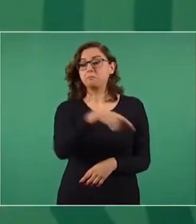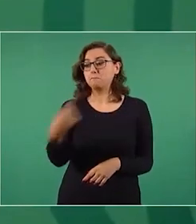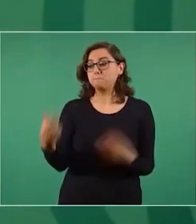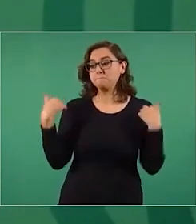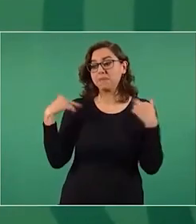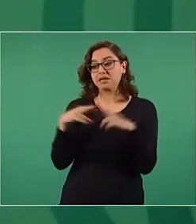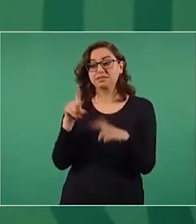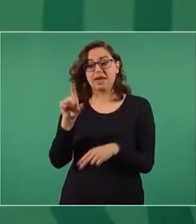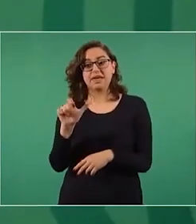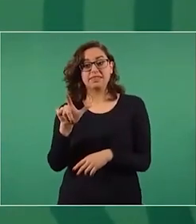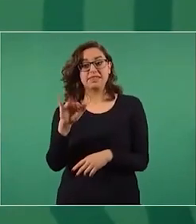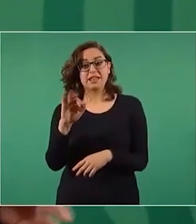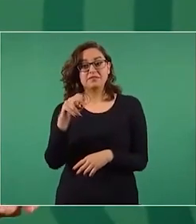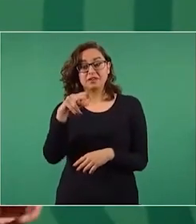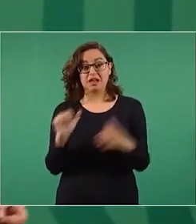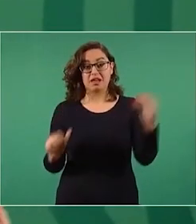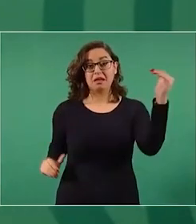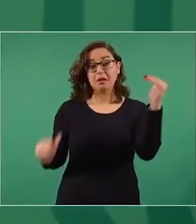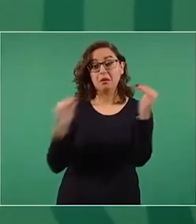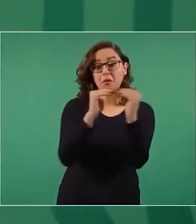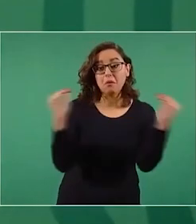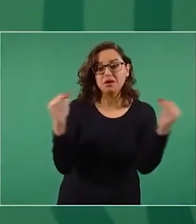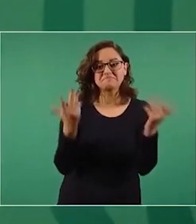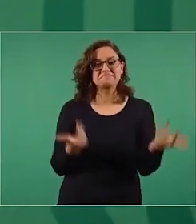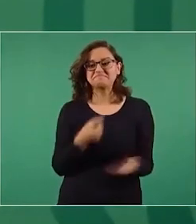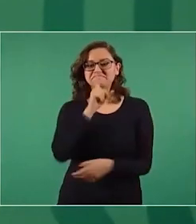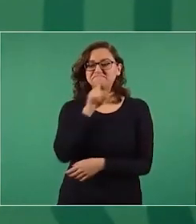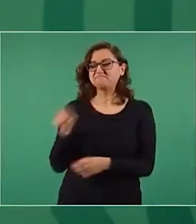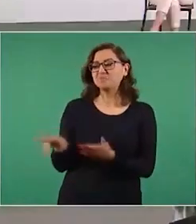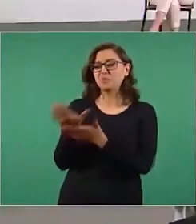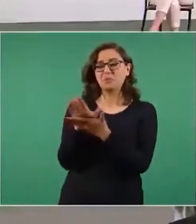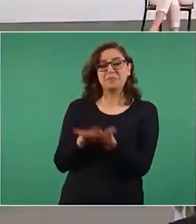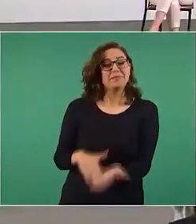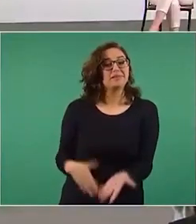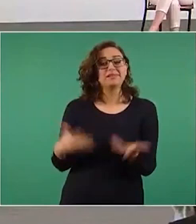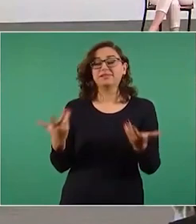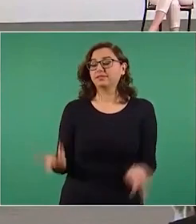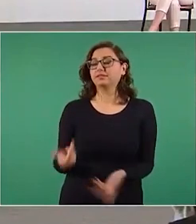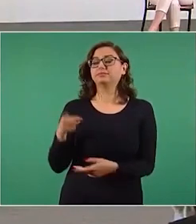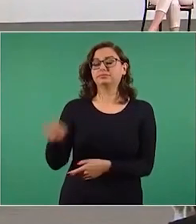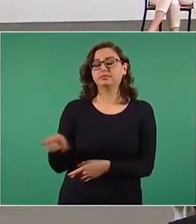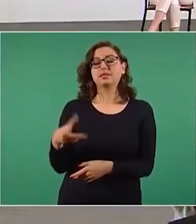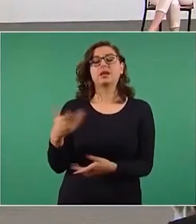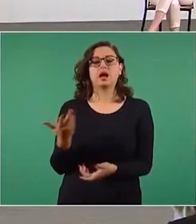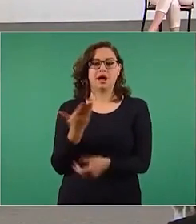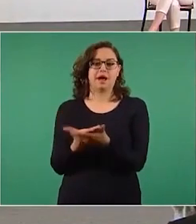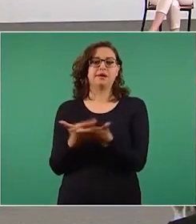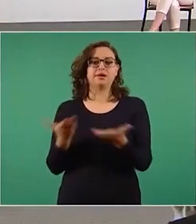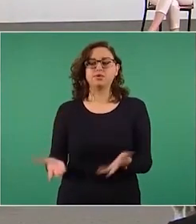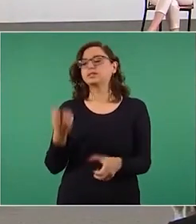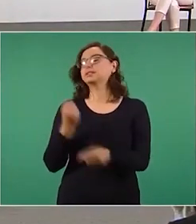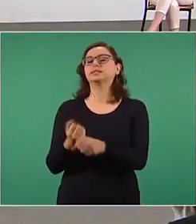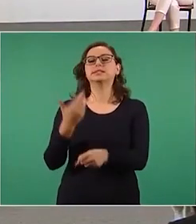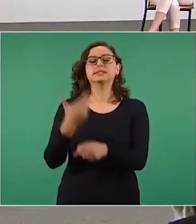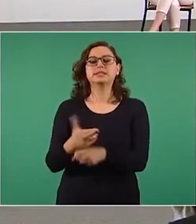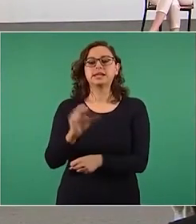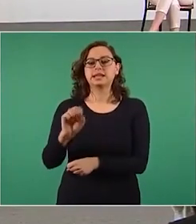Y es la secretaria de Educación. Y fue presidenta municipal de Texcoco,